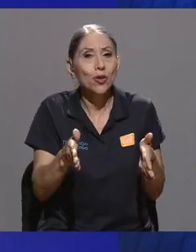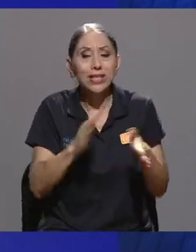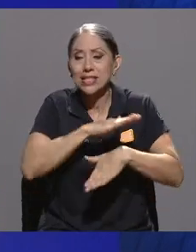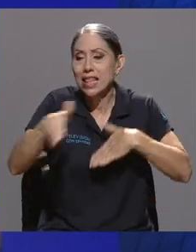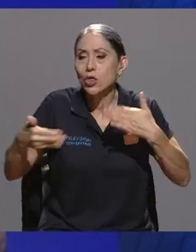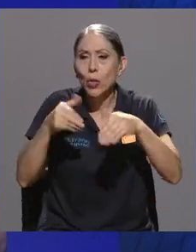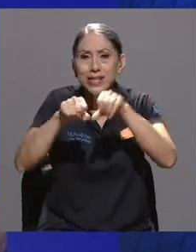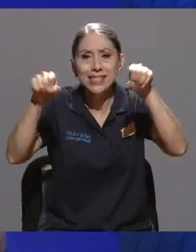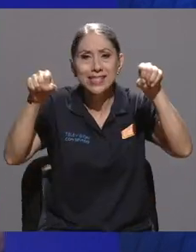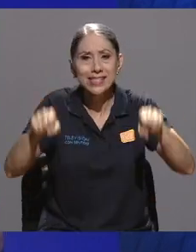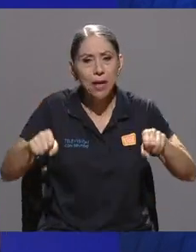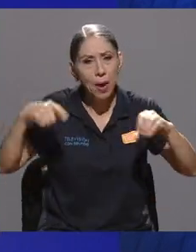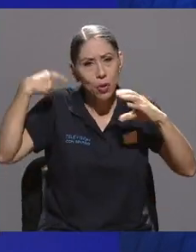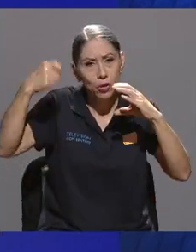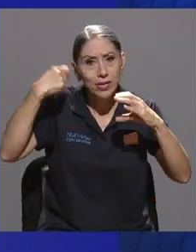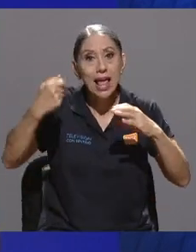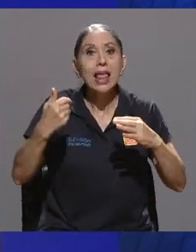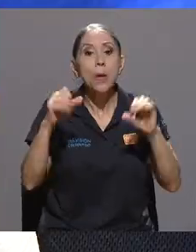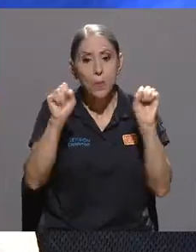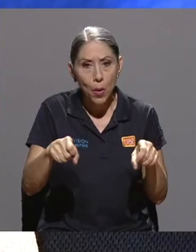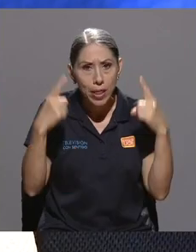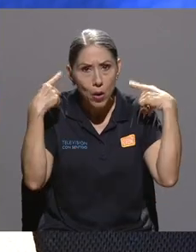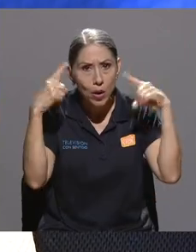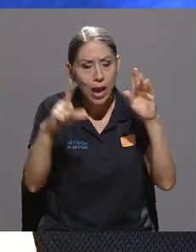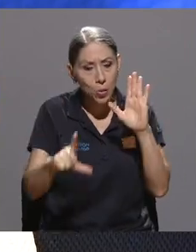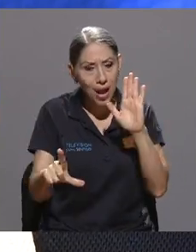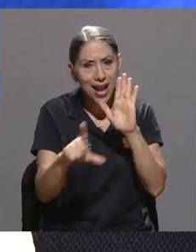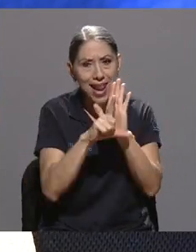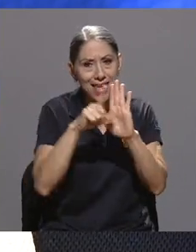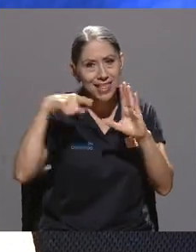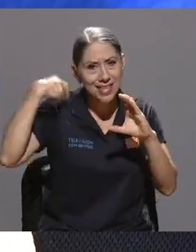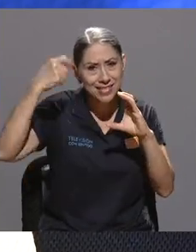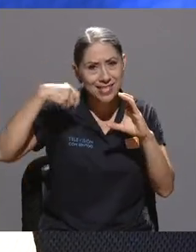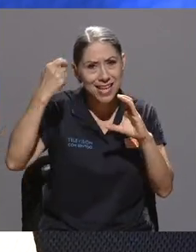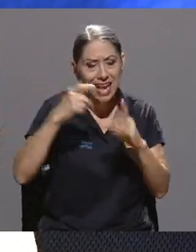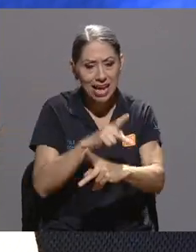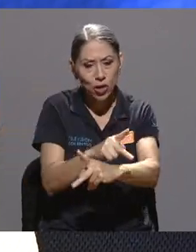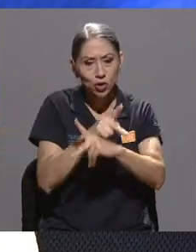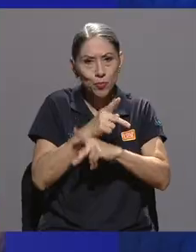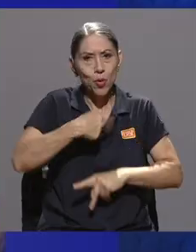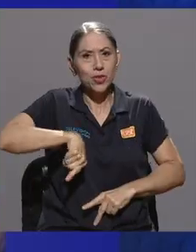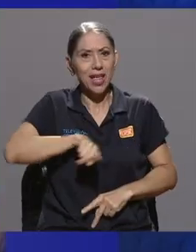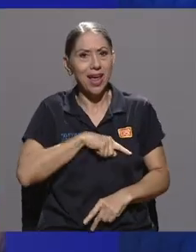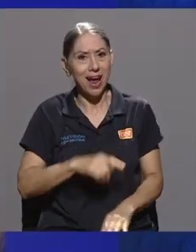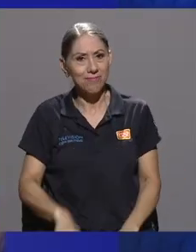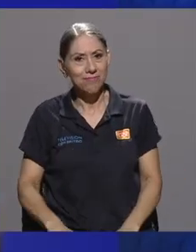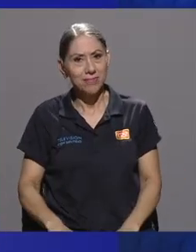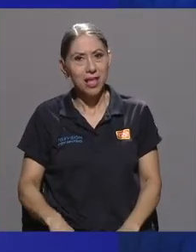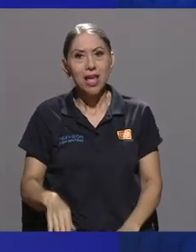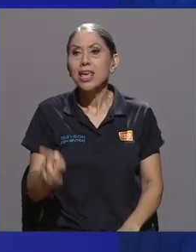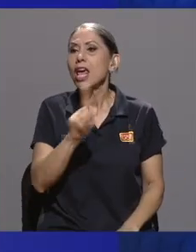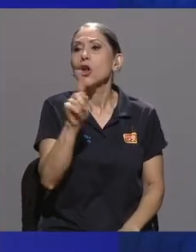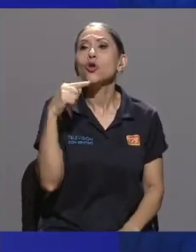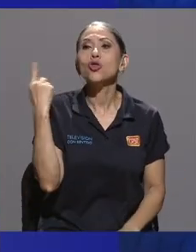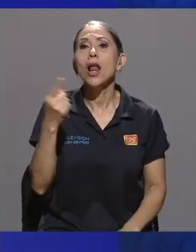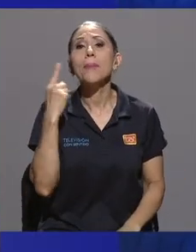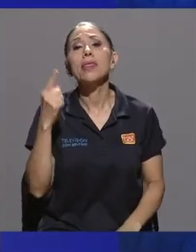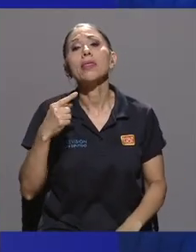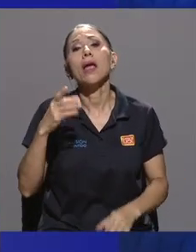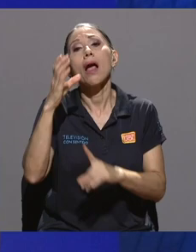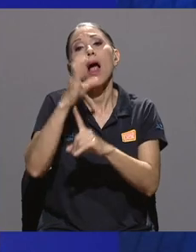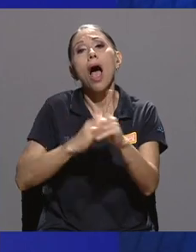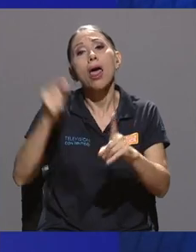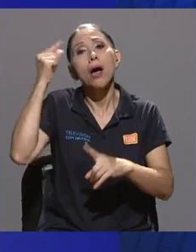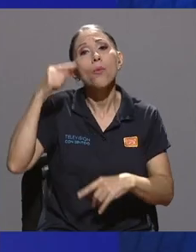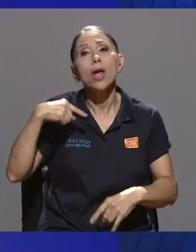ecosistema audiovisual de poder tener una ley de cine, ¿verdad? Que nos proteja de que no estemos al margen de los gobernantes de paso. Por